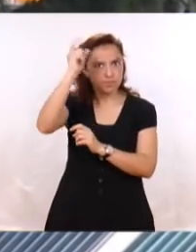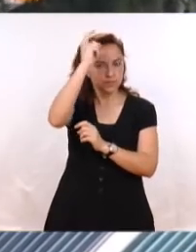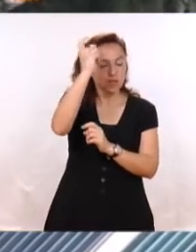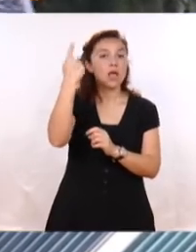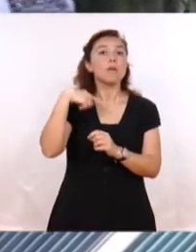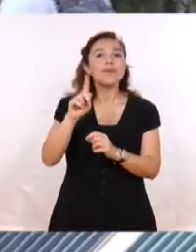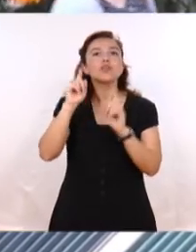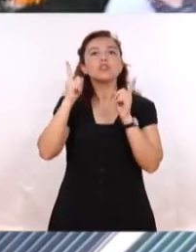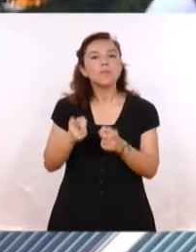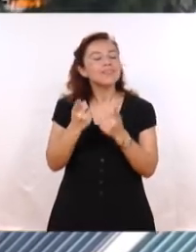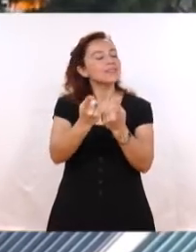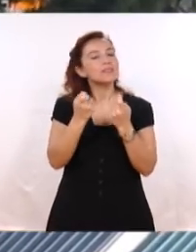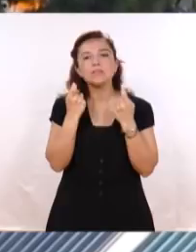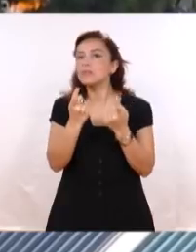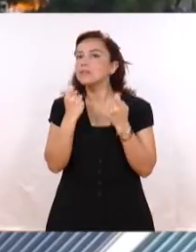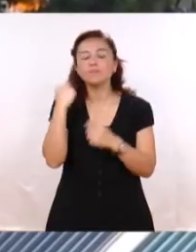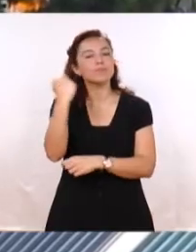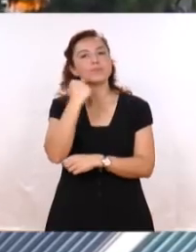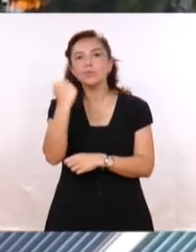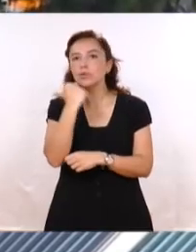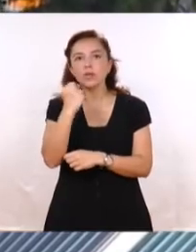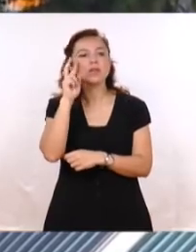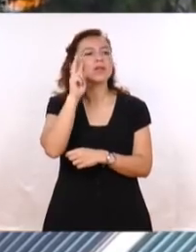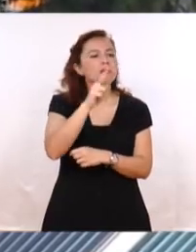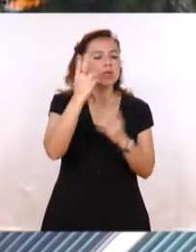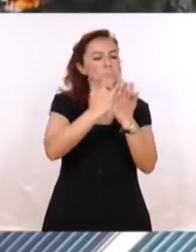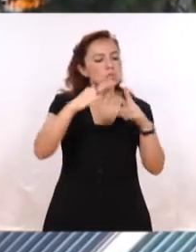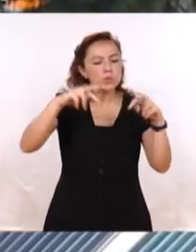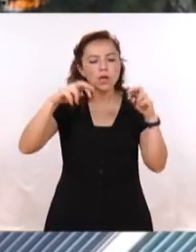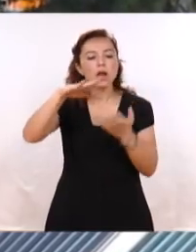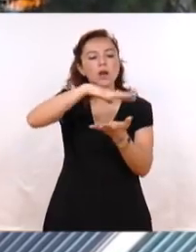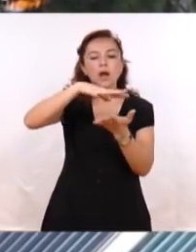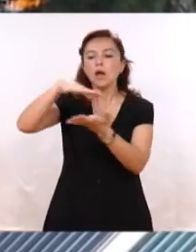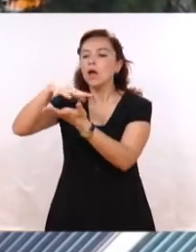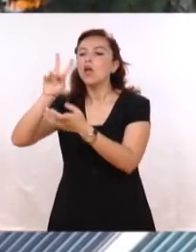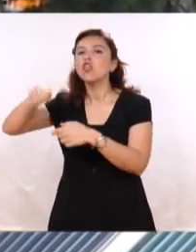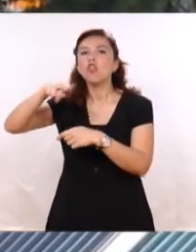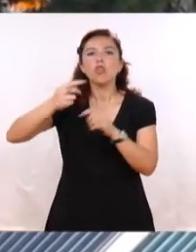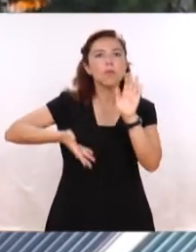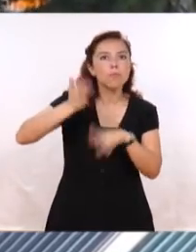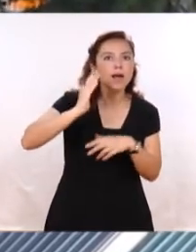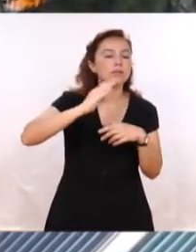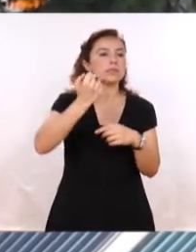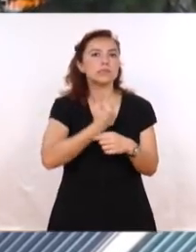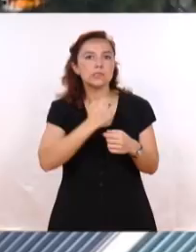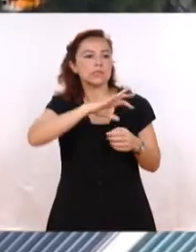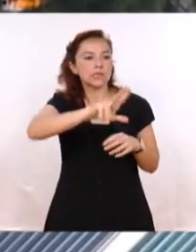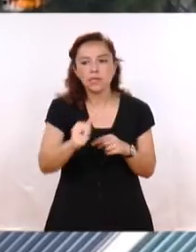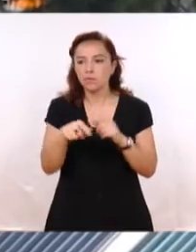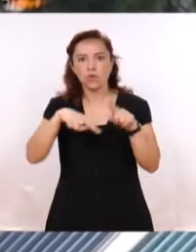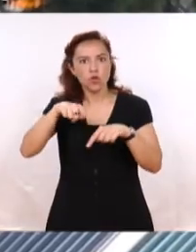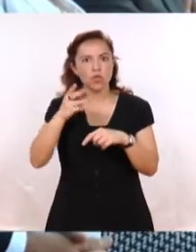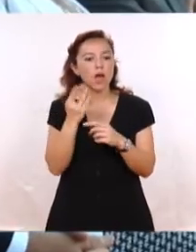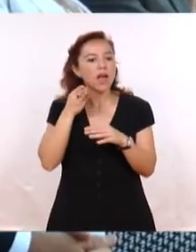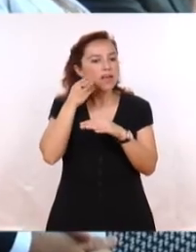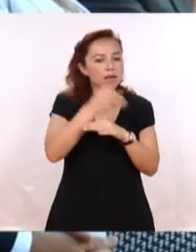intervenir en forma contundente Los enclaves territoriales de donde se nutre el crimen Hay que ir